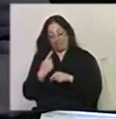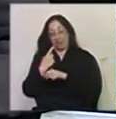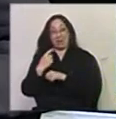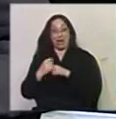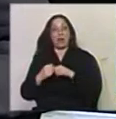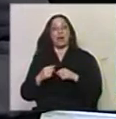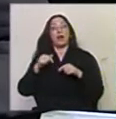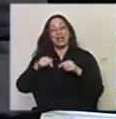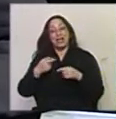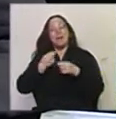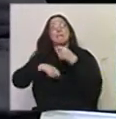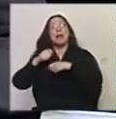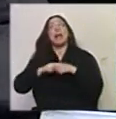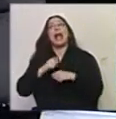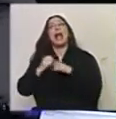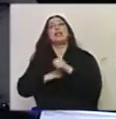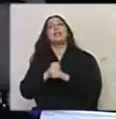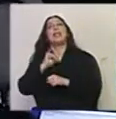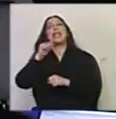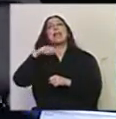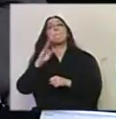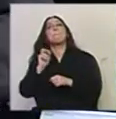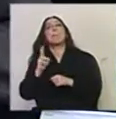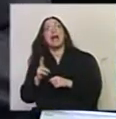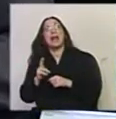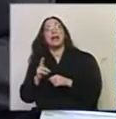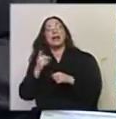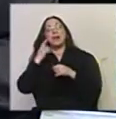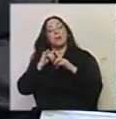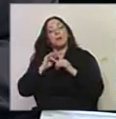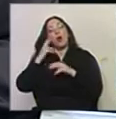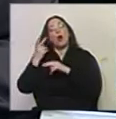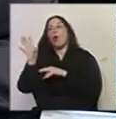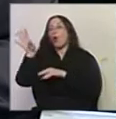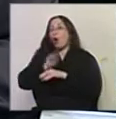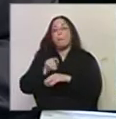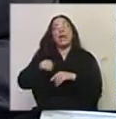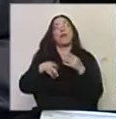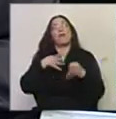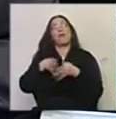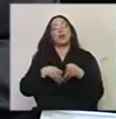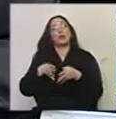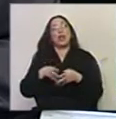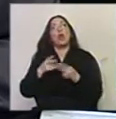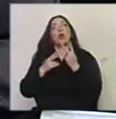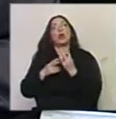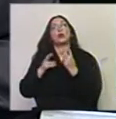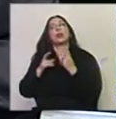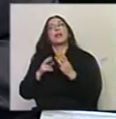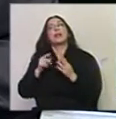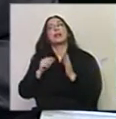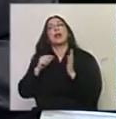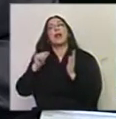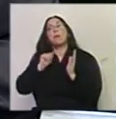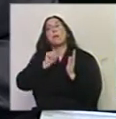tenemos este mercado, y los años impares, reproducimos, replicamos este funcionamiento en dos o tres puntos del interior